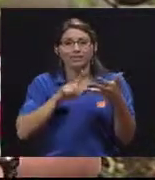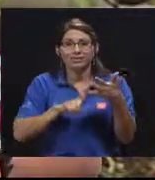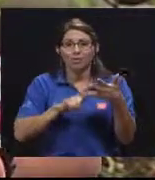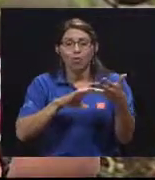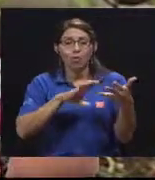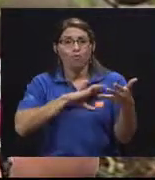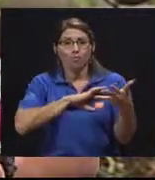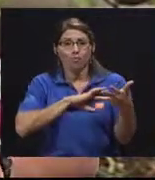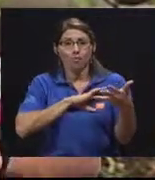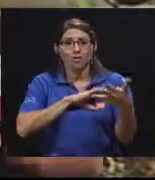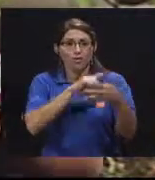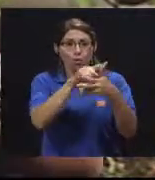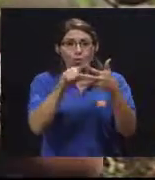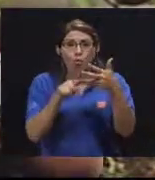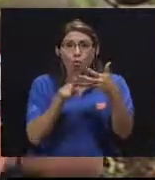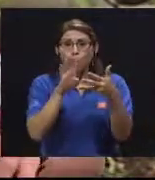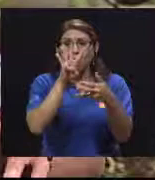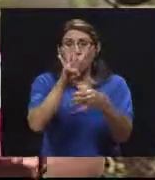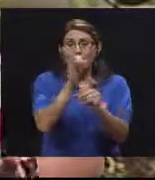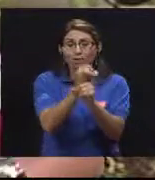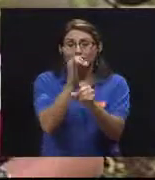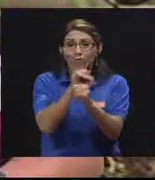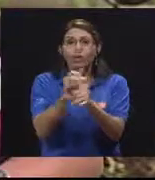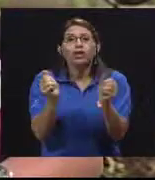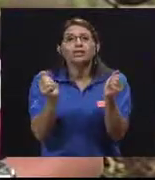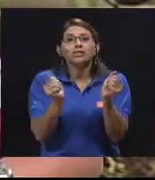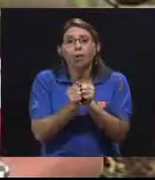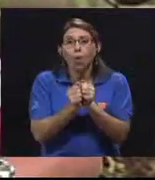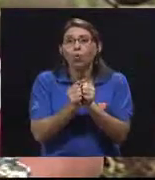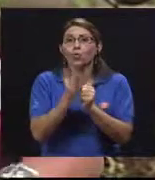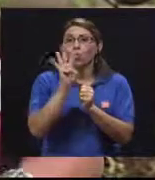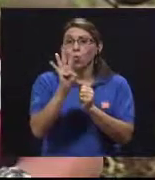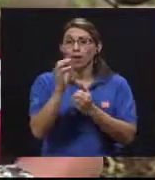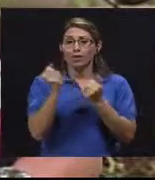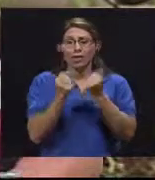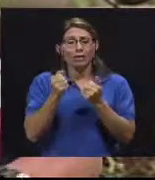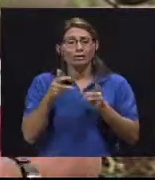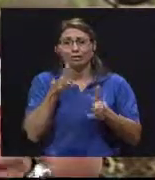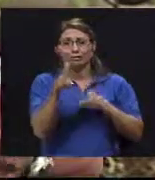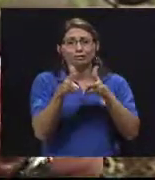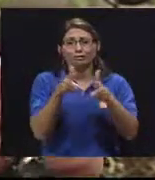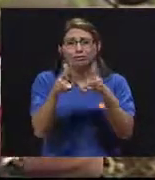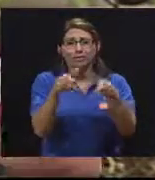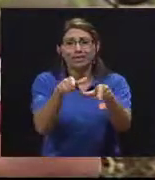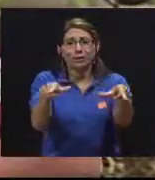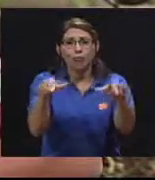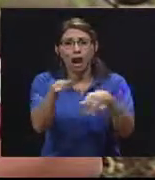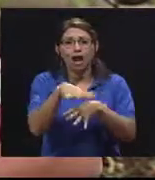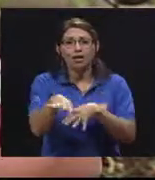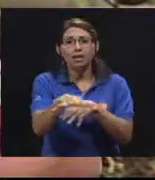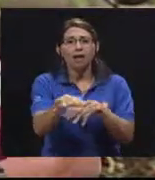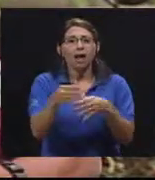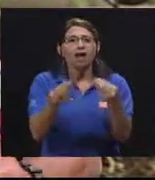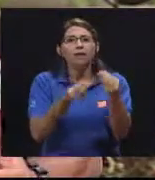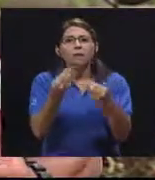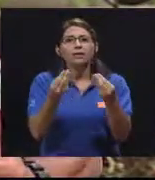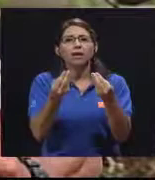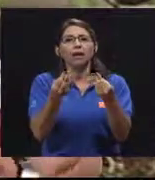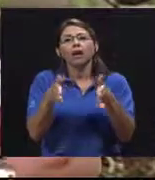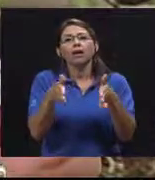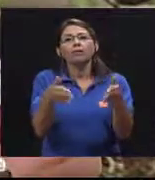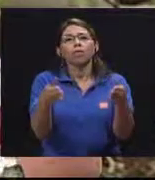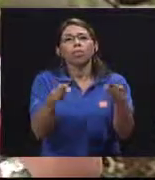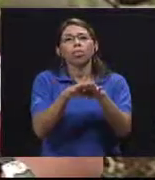tránsito. Son cuatro instituciones con tres, cuatro recursos, por lo menos, que van hacia ese lugar, que aparte de que va a paralizar el tránsito,